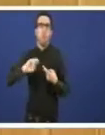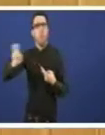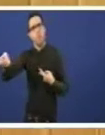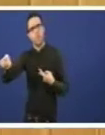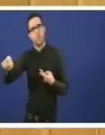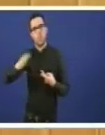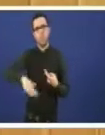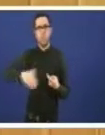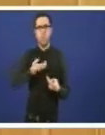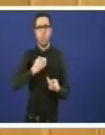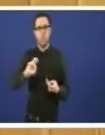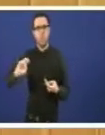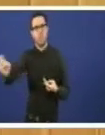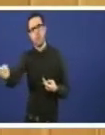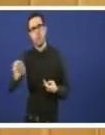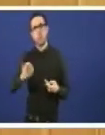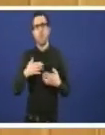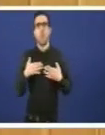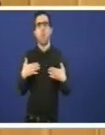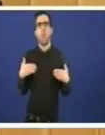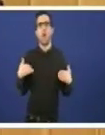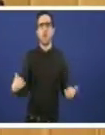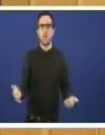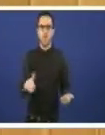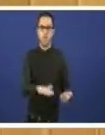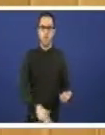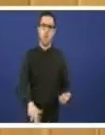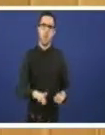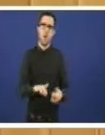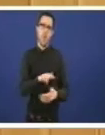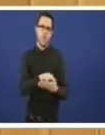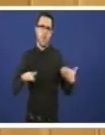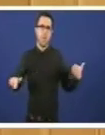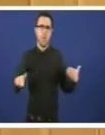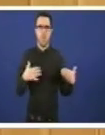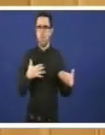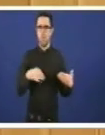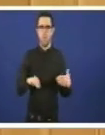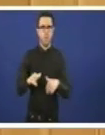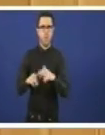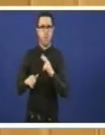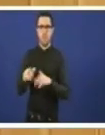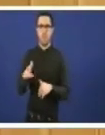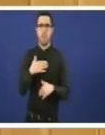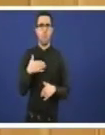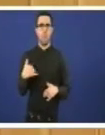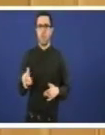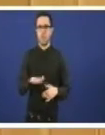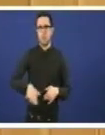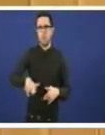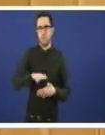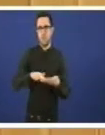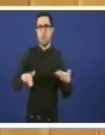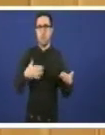concello de Irixo ou en calquera lugar de Galicia ou en calquera ou en calquera de Galicia esa